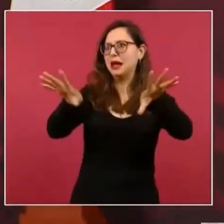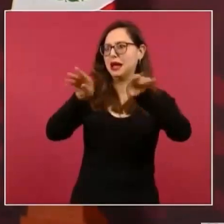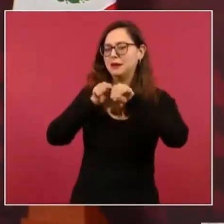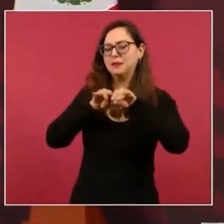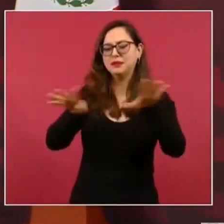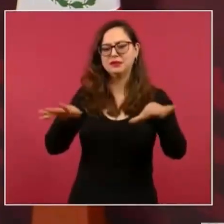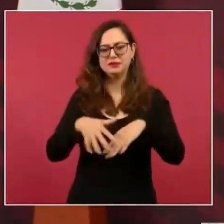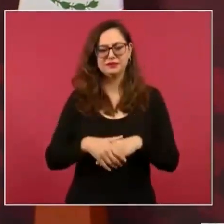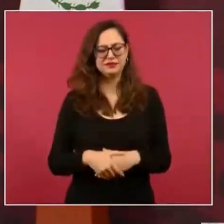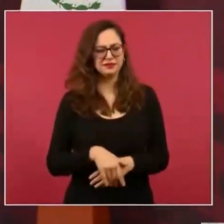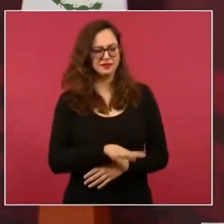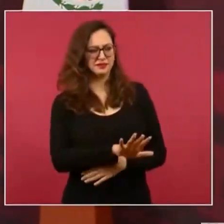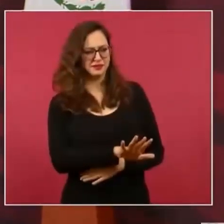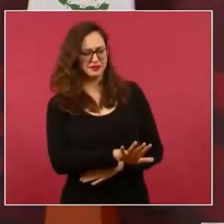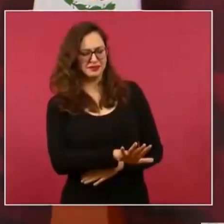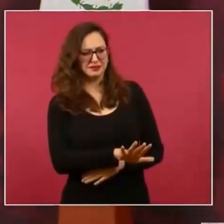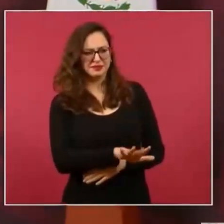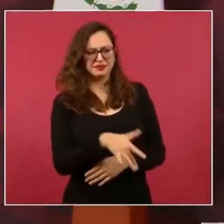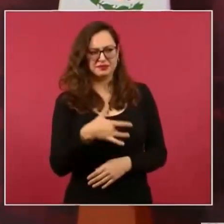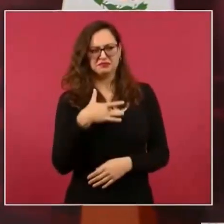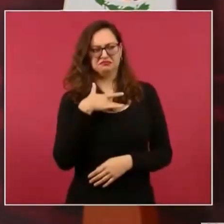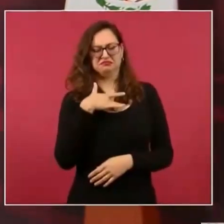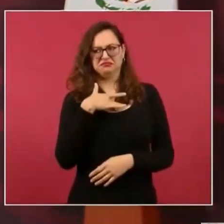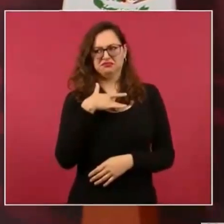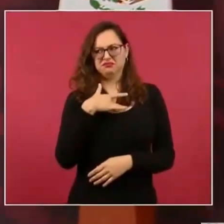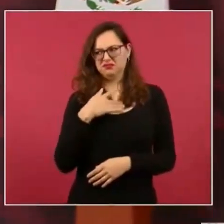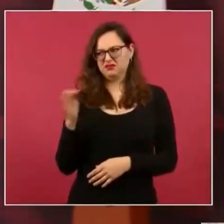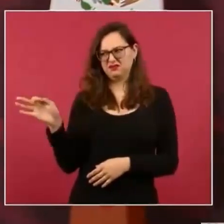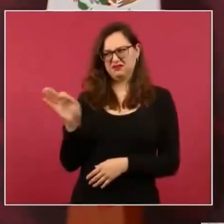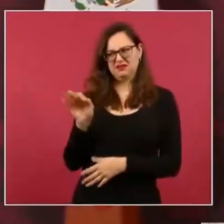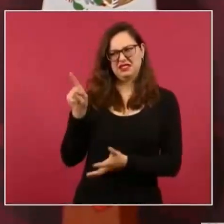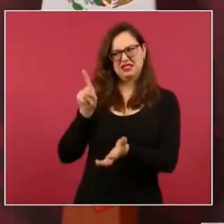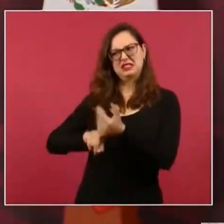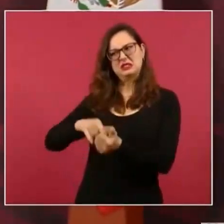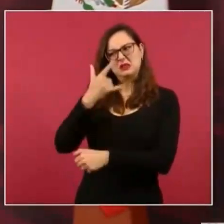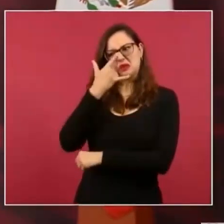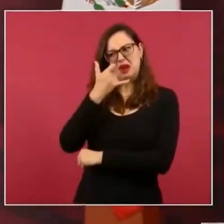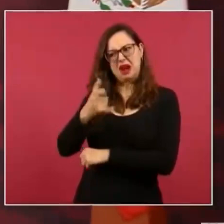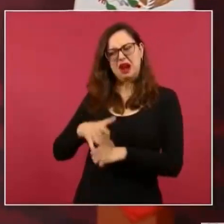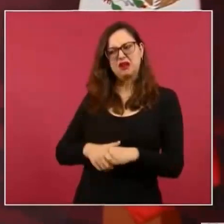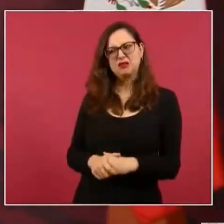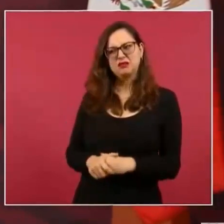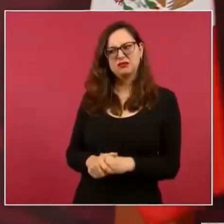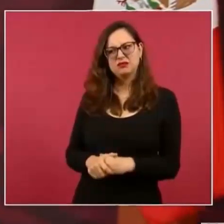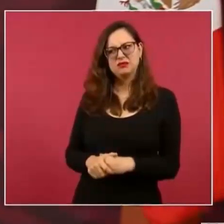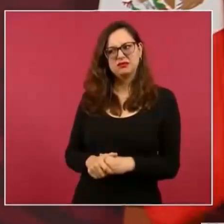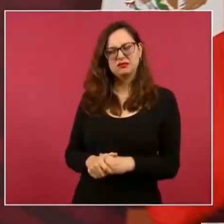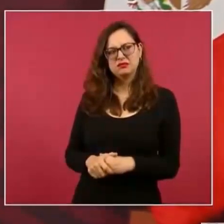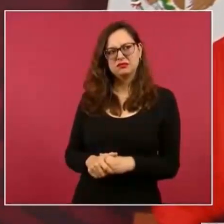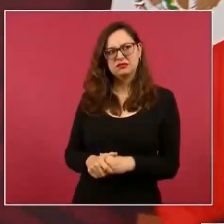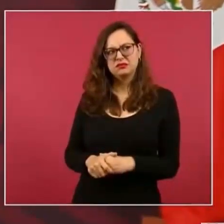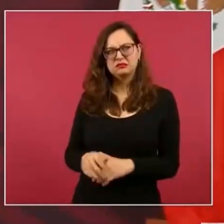Pues la decisión también tiene que ver con darle seguridad a la gente. Imagínense,